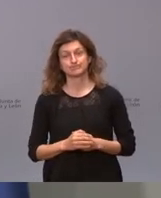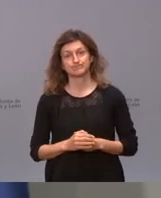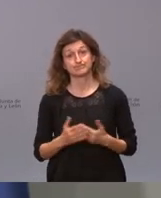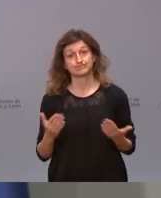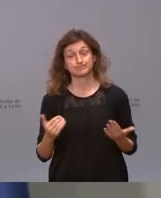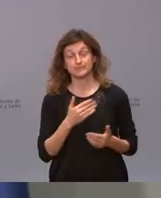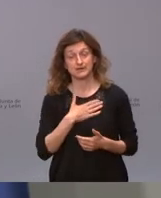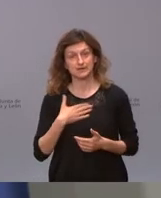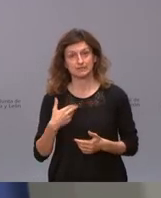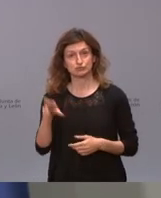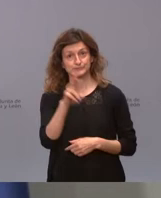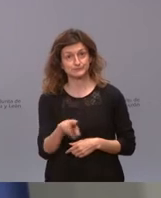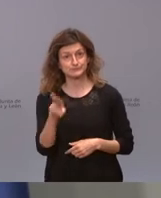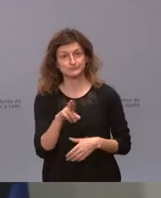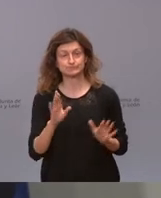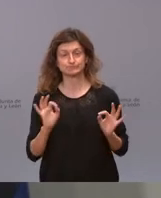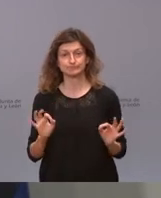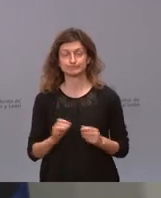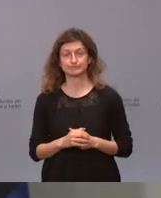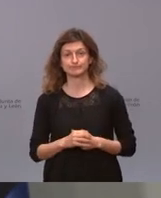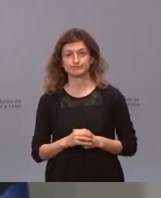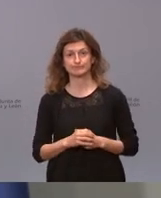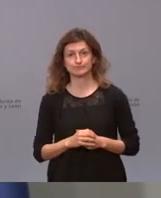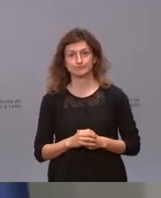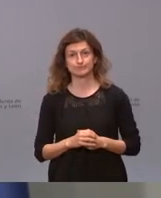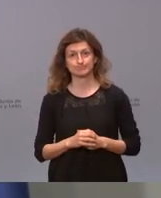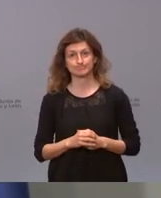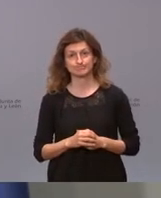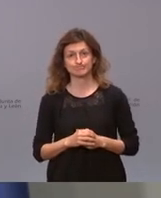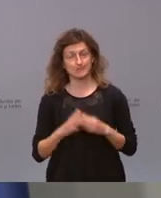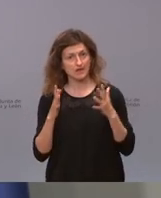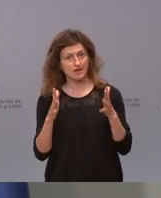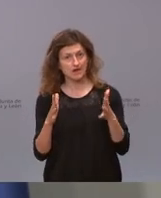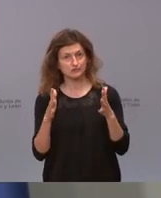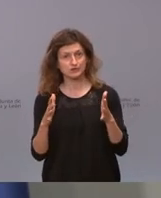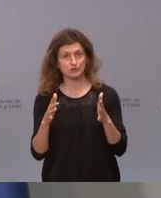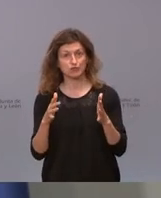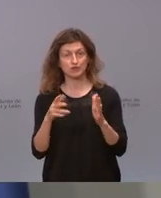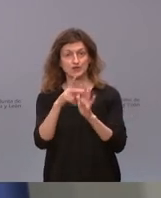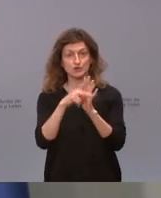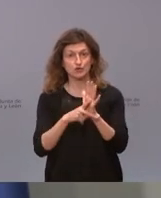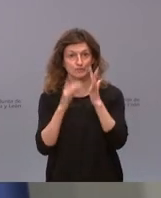insistir en que conviene mantener las medidas de higiene y la prudencia.